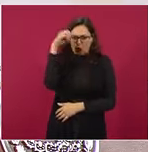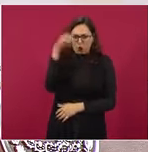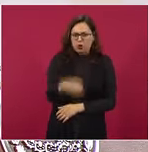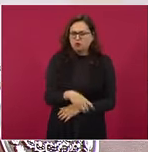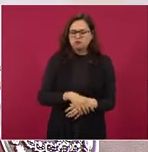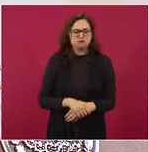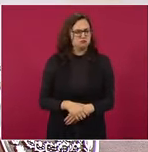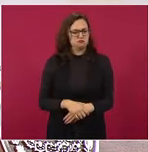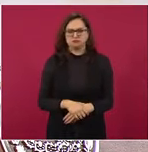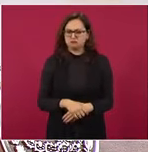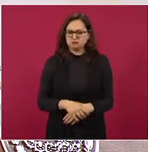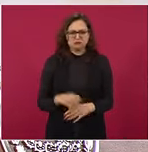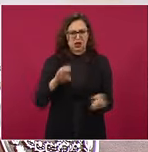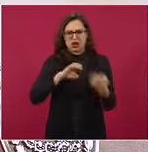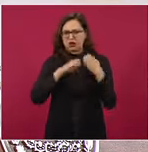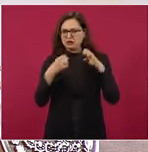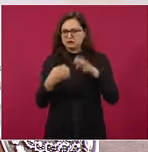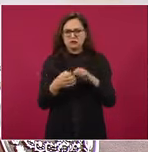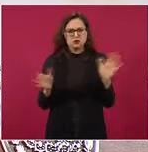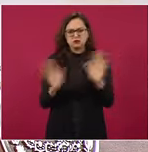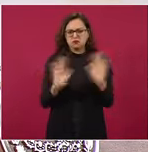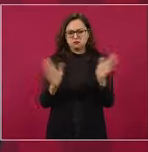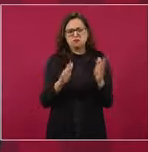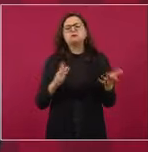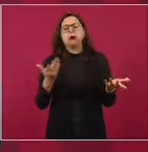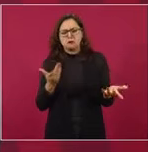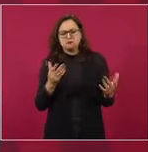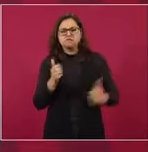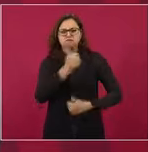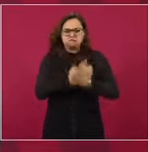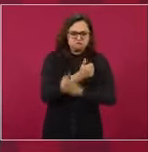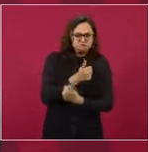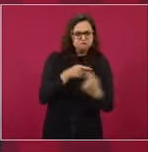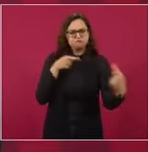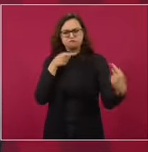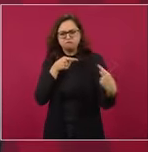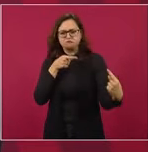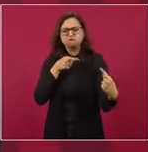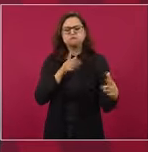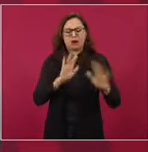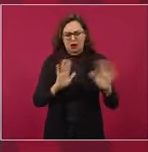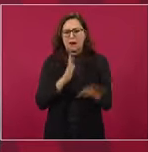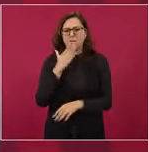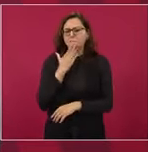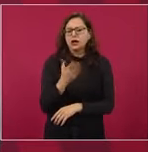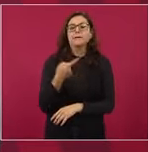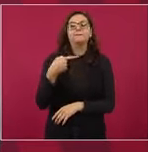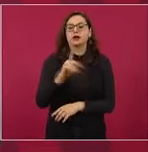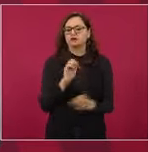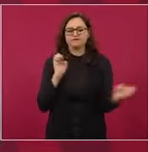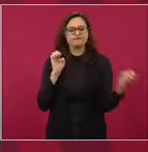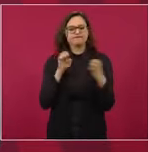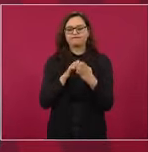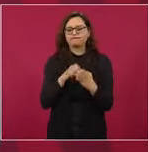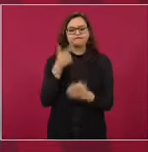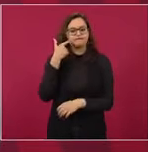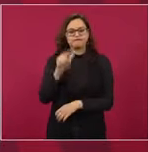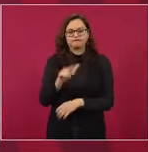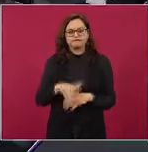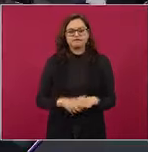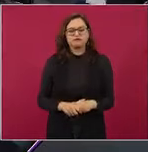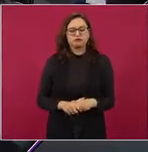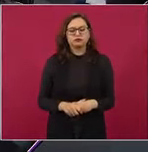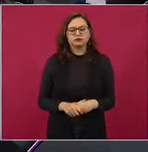enemigos, tenemos adversarios, yo no quiero tener enemigos. presidente,